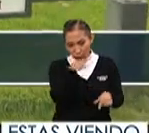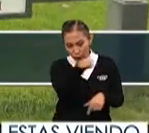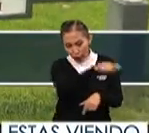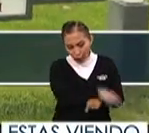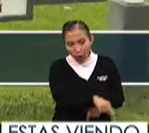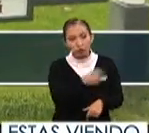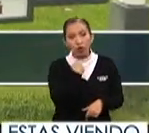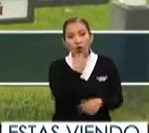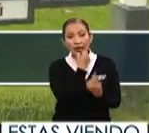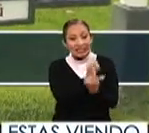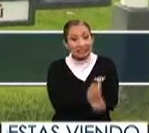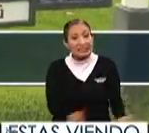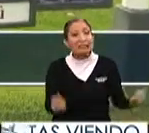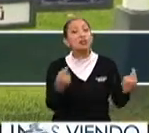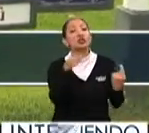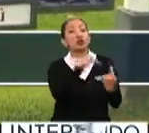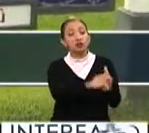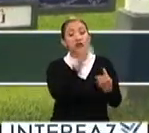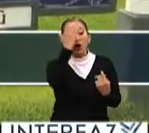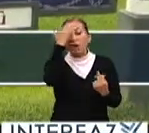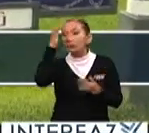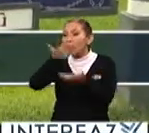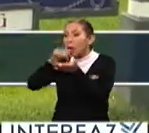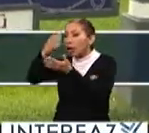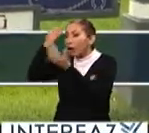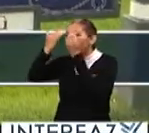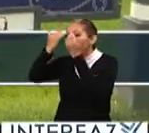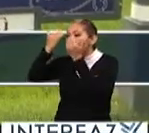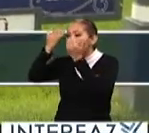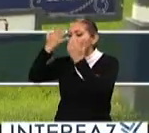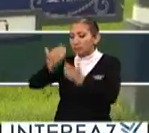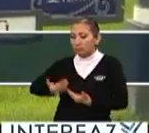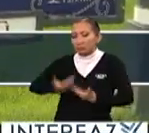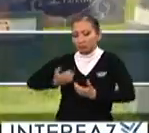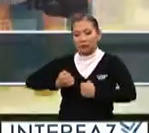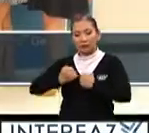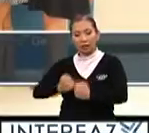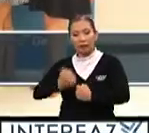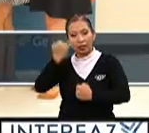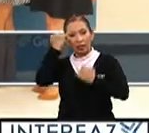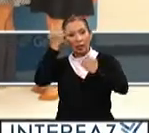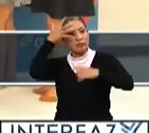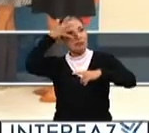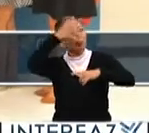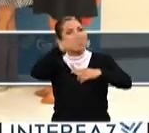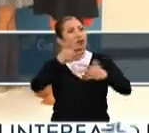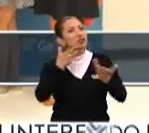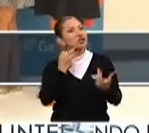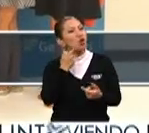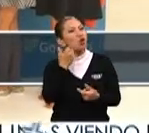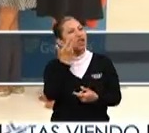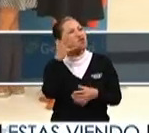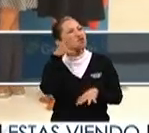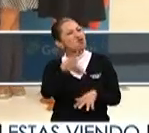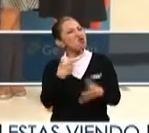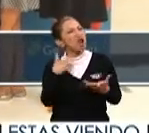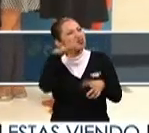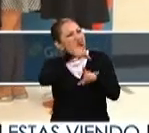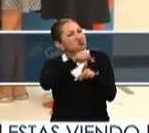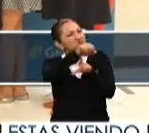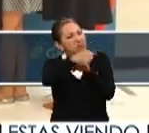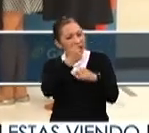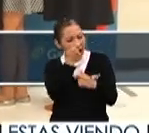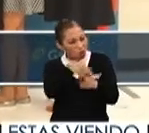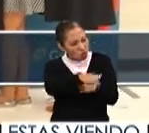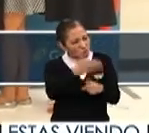estoy frente a niños y el conocer te da lo mejor fortaleces tus ideales de qué es lo que tú quieres conseguir en tus